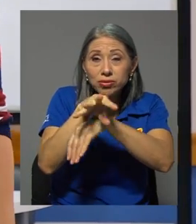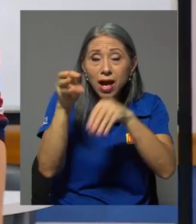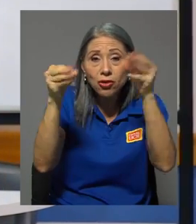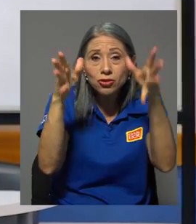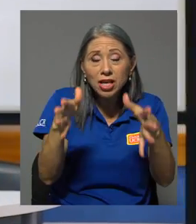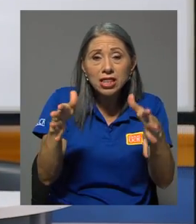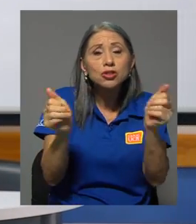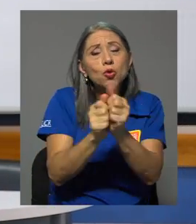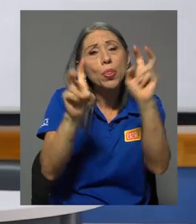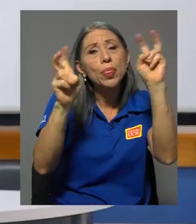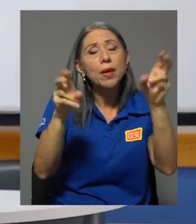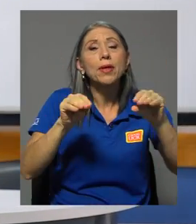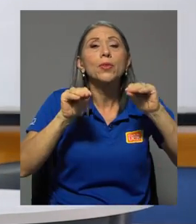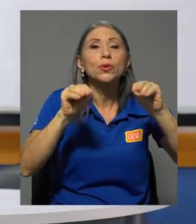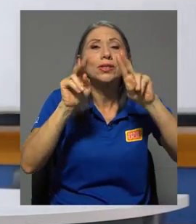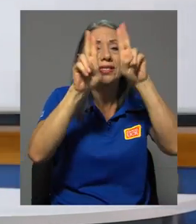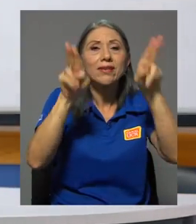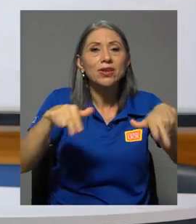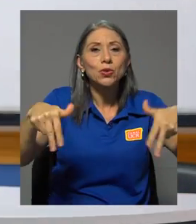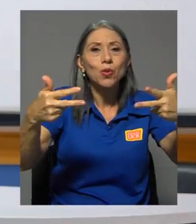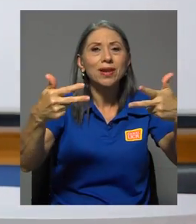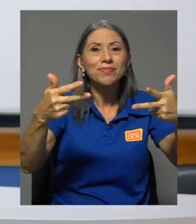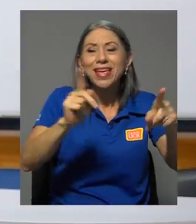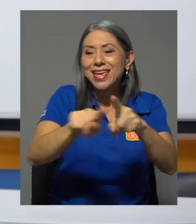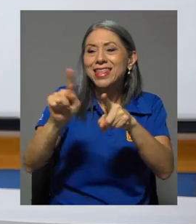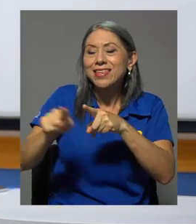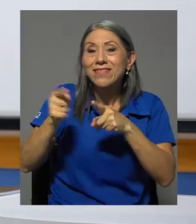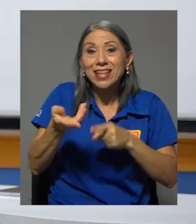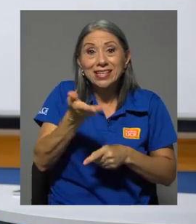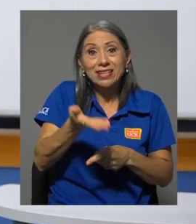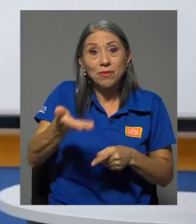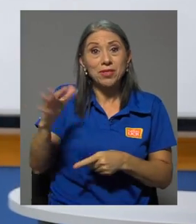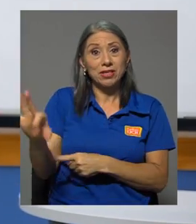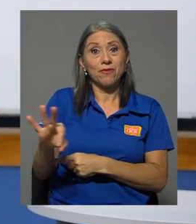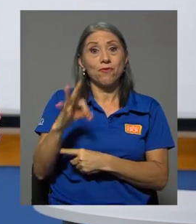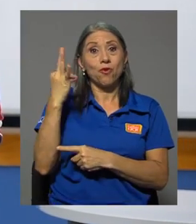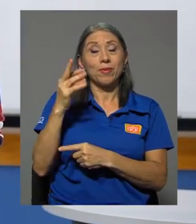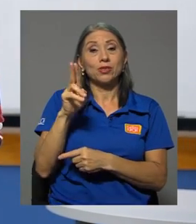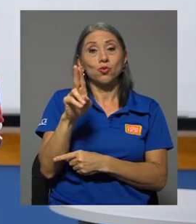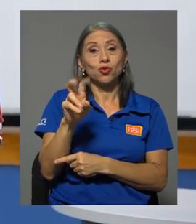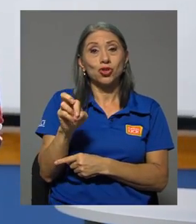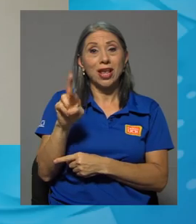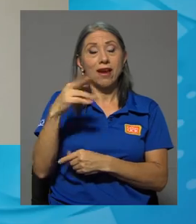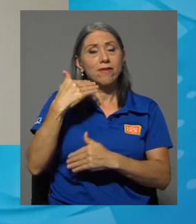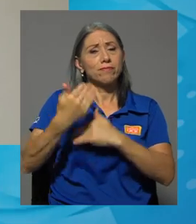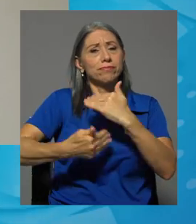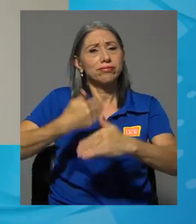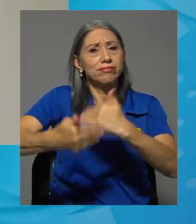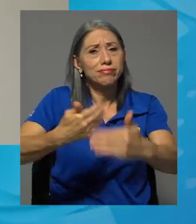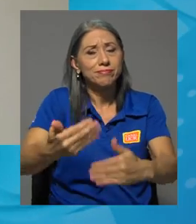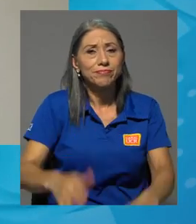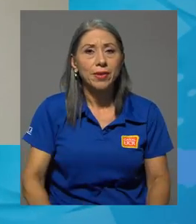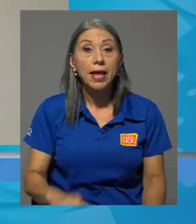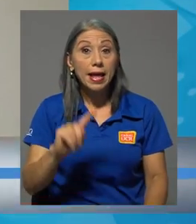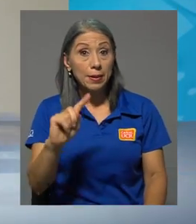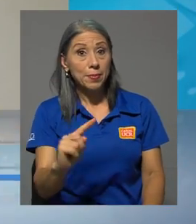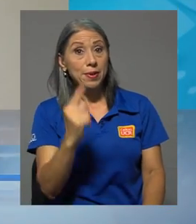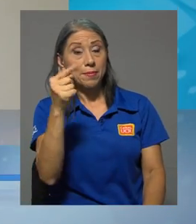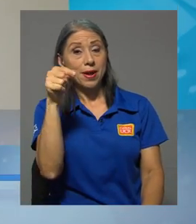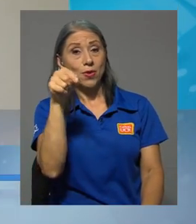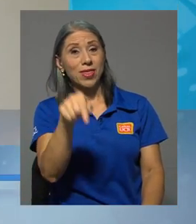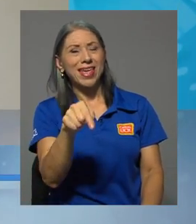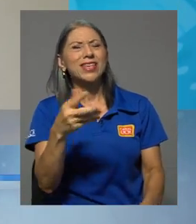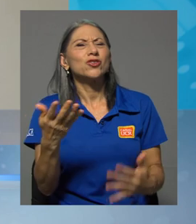docentes en temas de docencia virtual y de las herramientas con que cuenta la UCR para su gestión. El primero de ellos fue